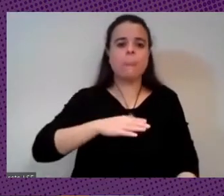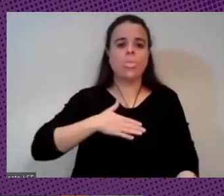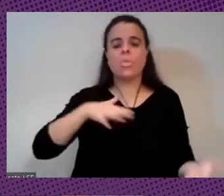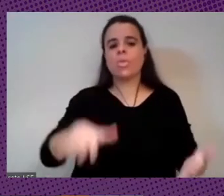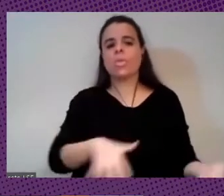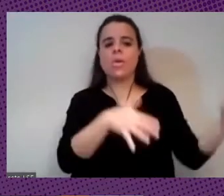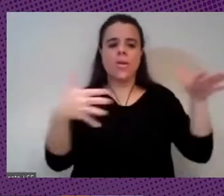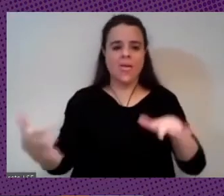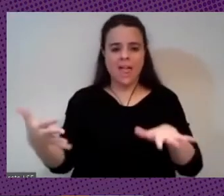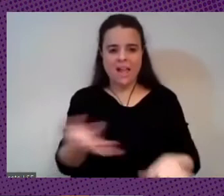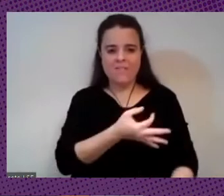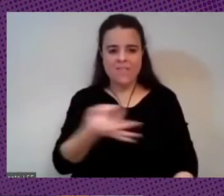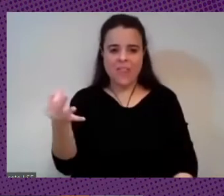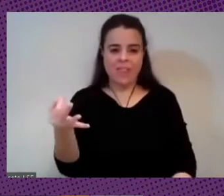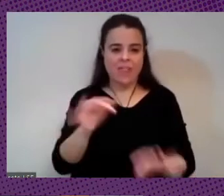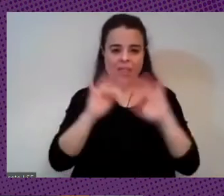mundo digital